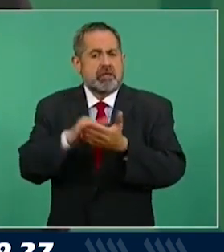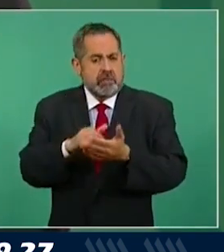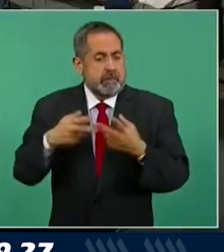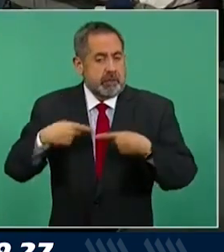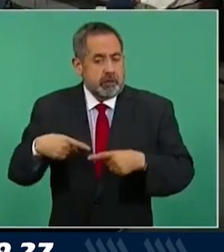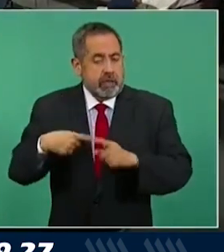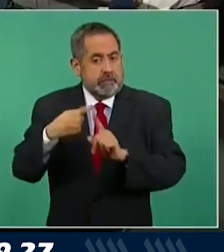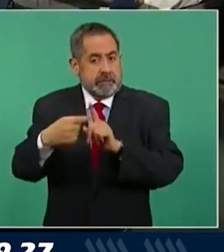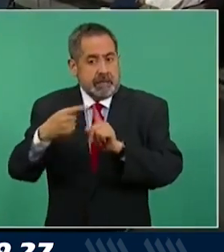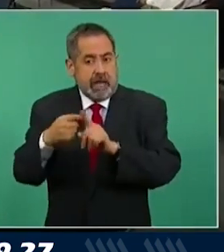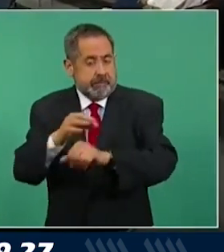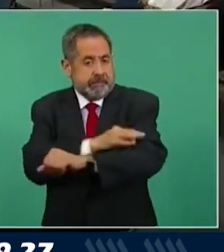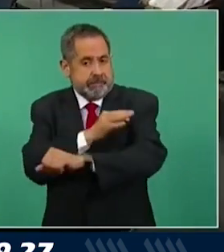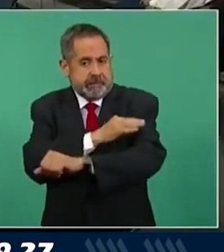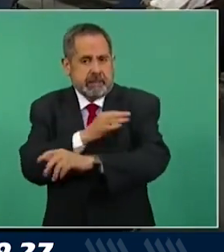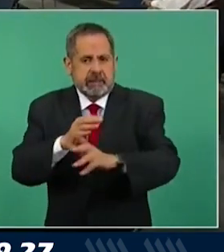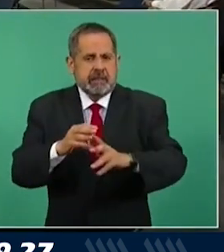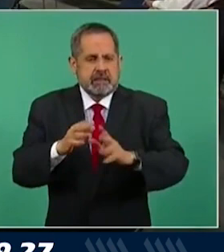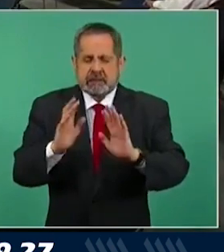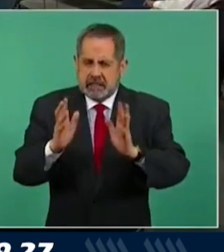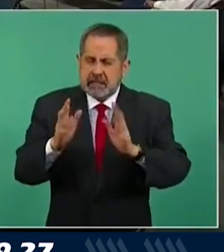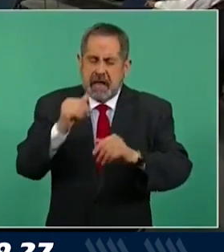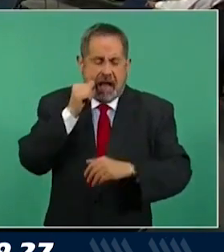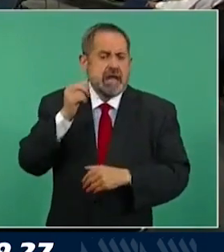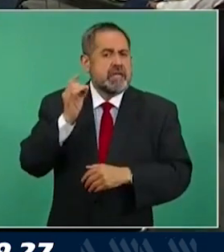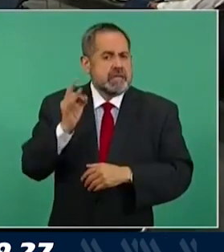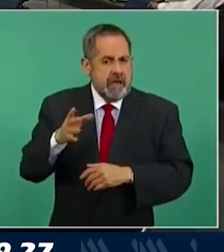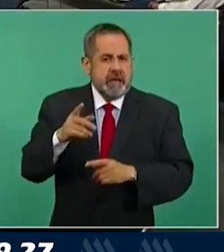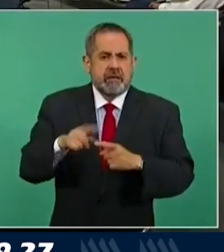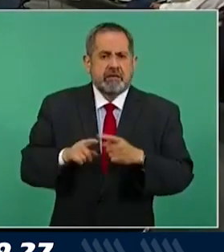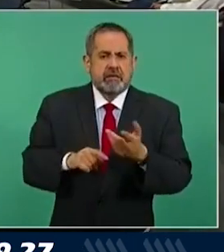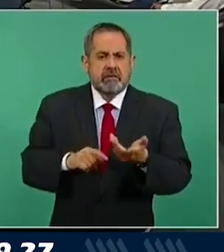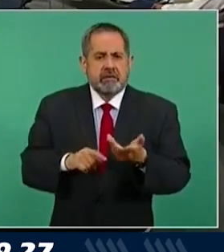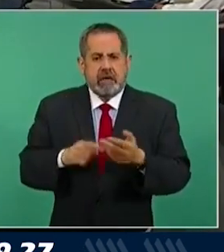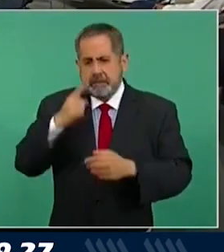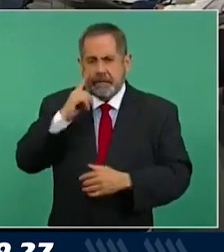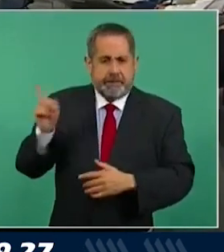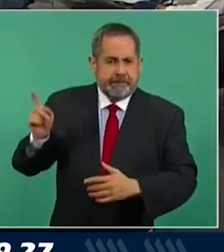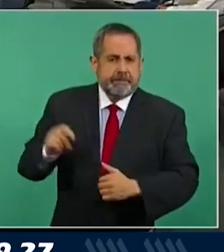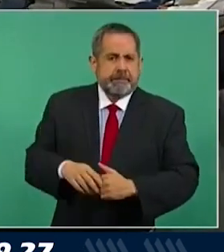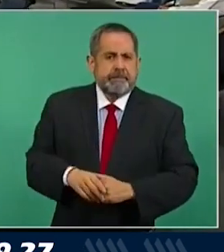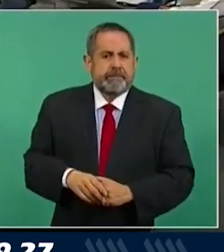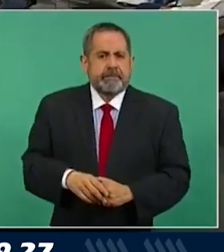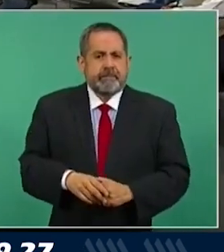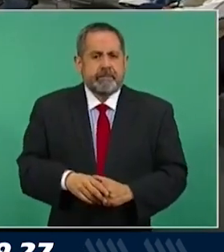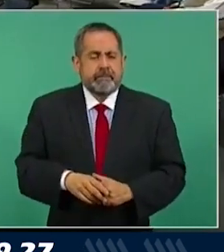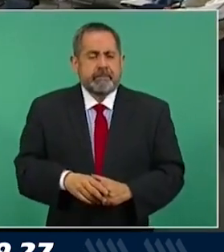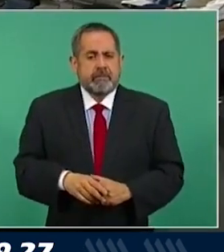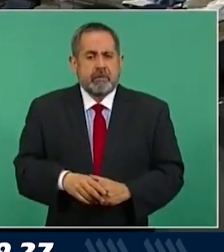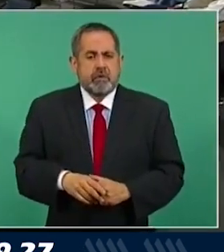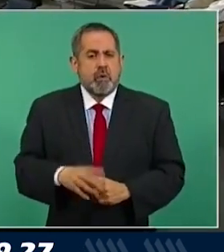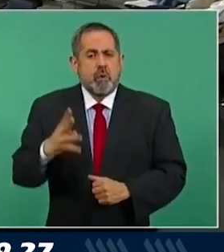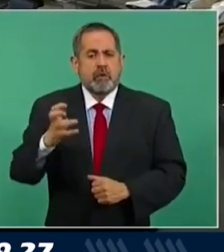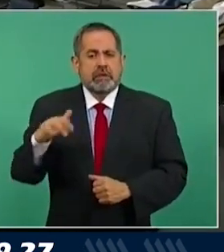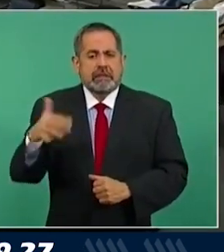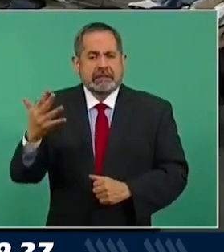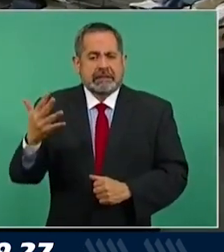dosis. ayer 415